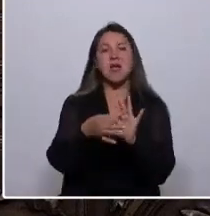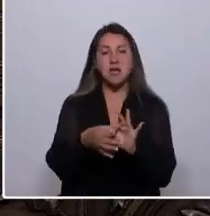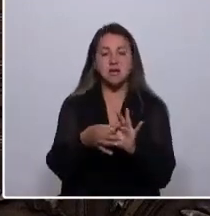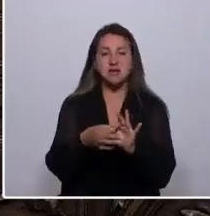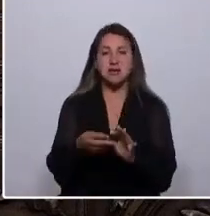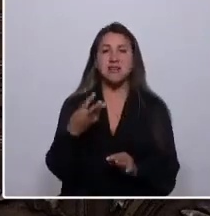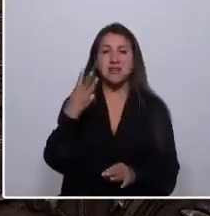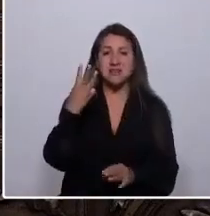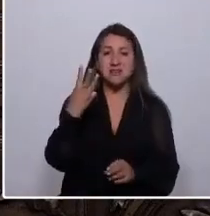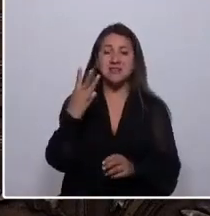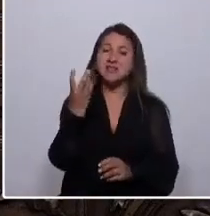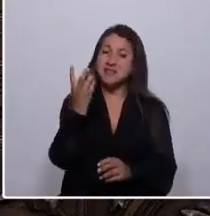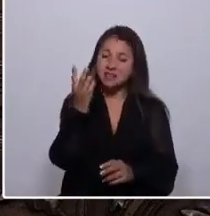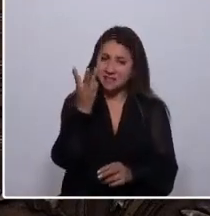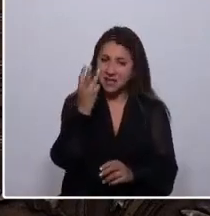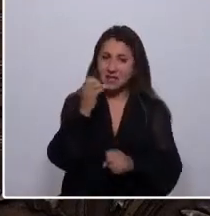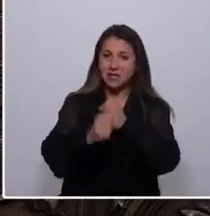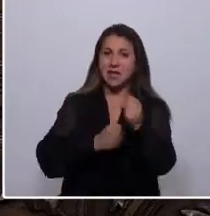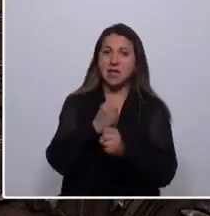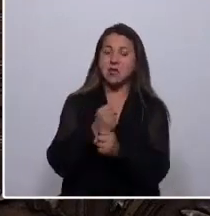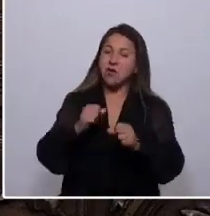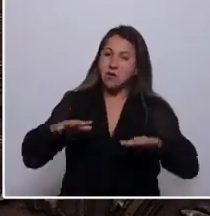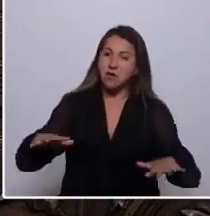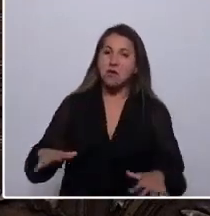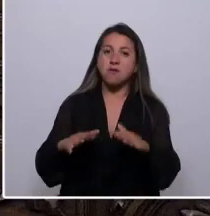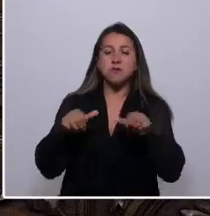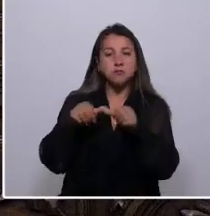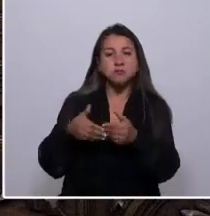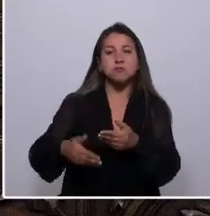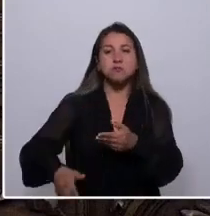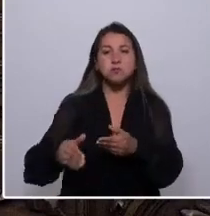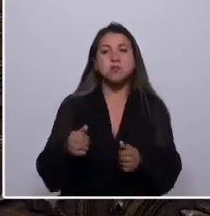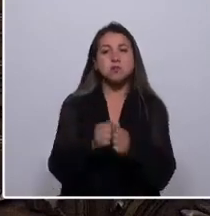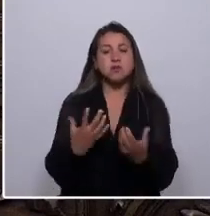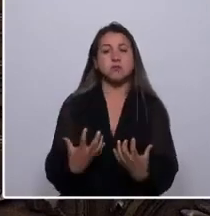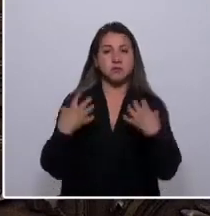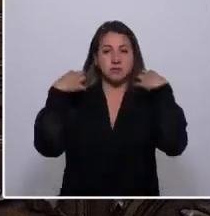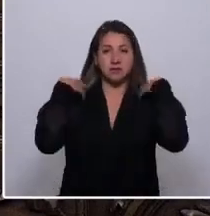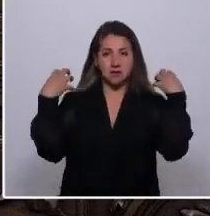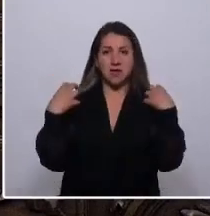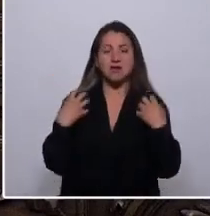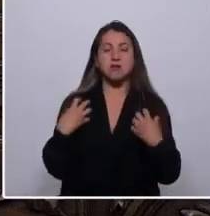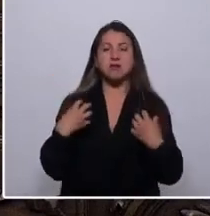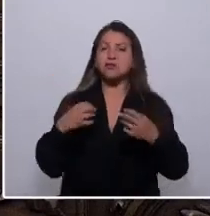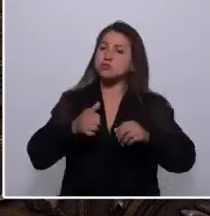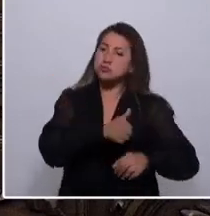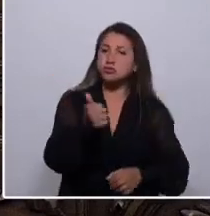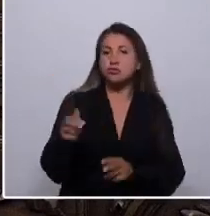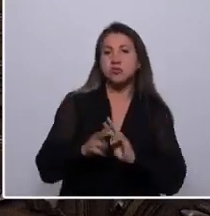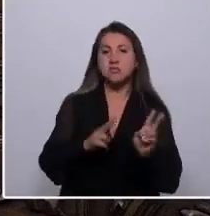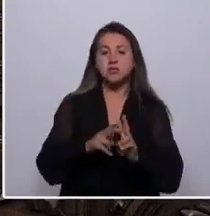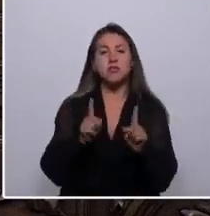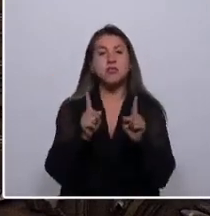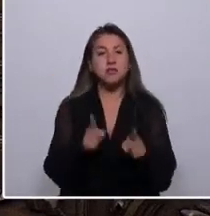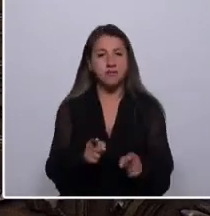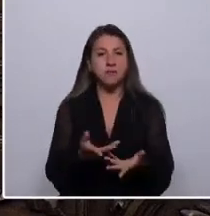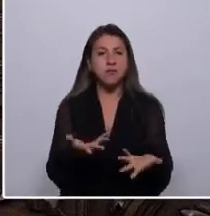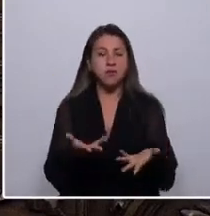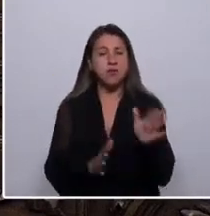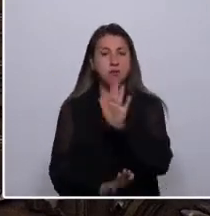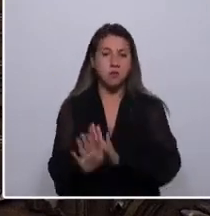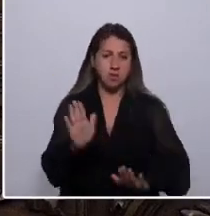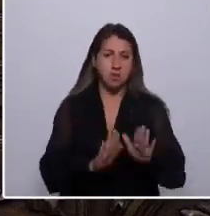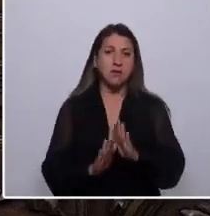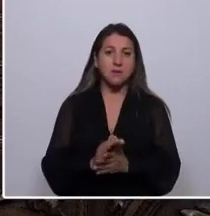tres décadas de esfuerzos comunes, sostenidos y responsables, hechos por todos, que debemos sin duda alguna cuidar.